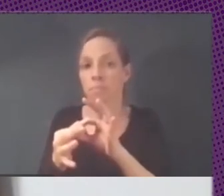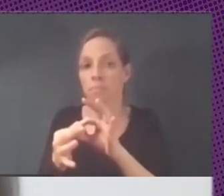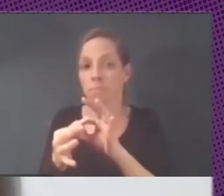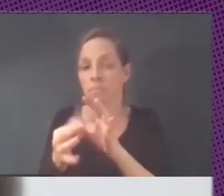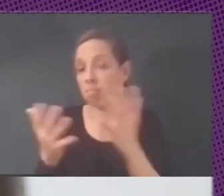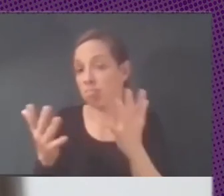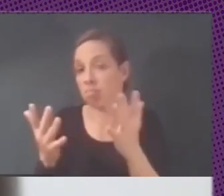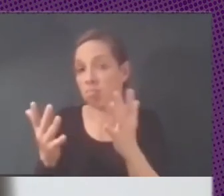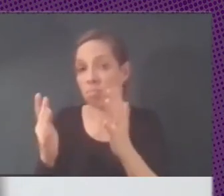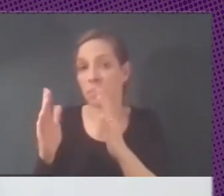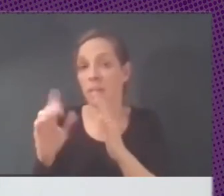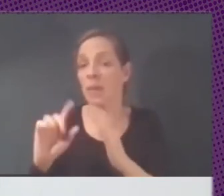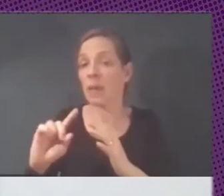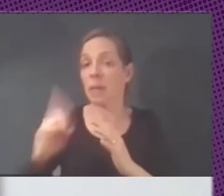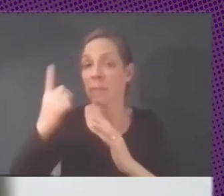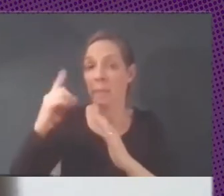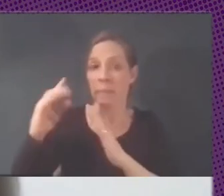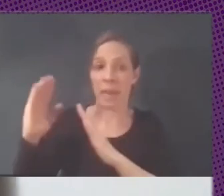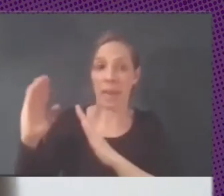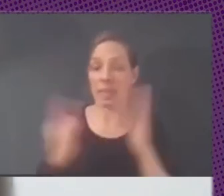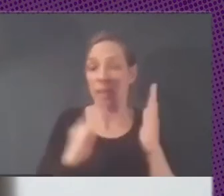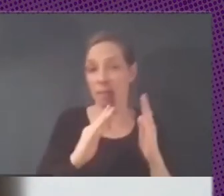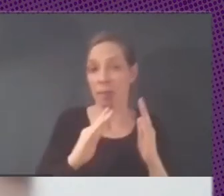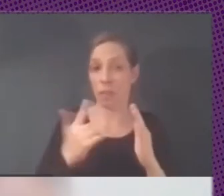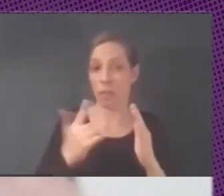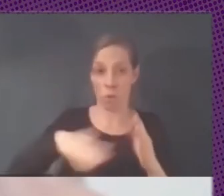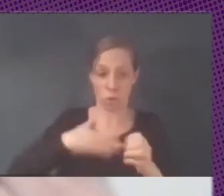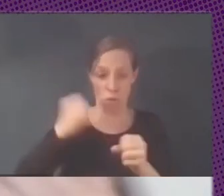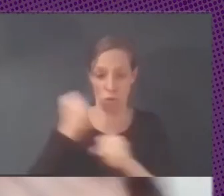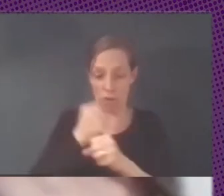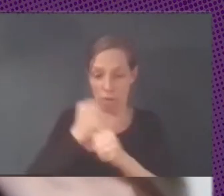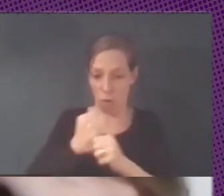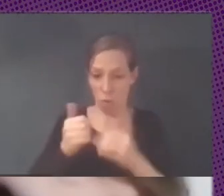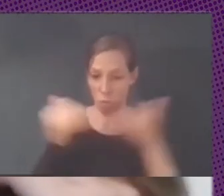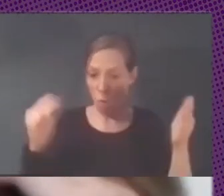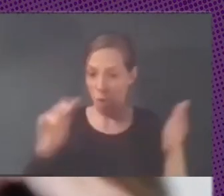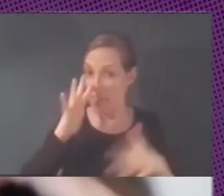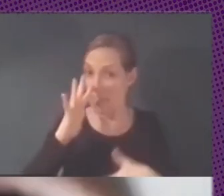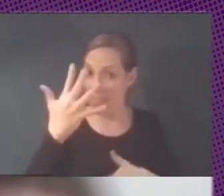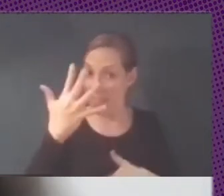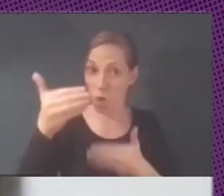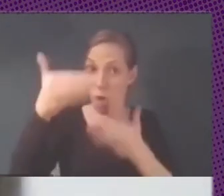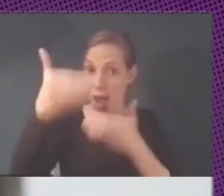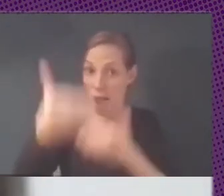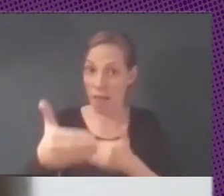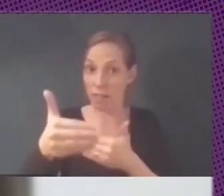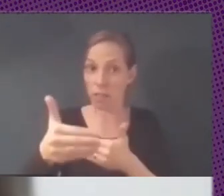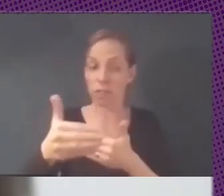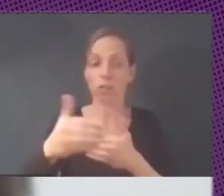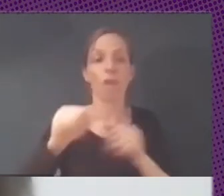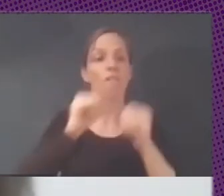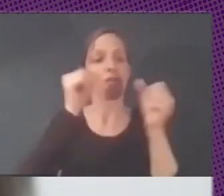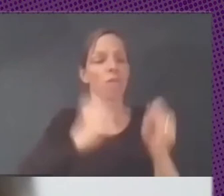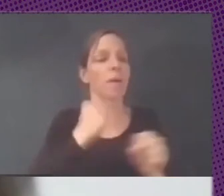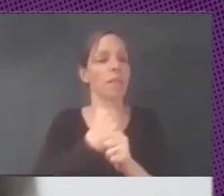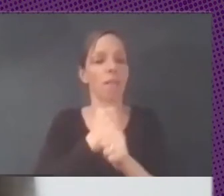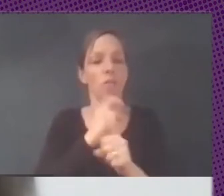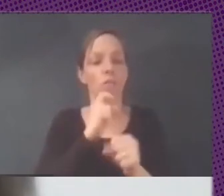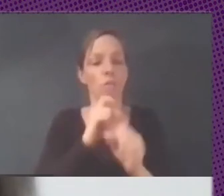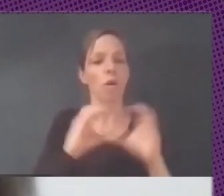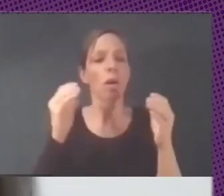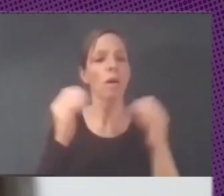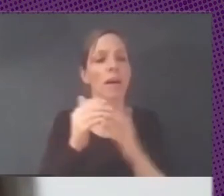decir la primera etapa en los primeros cinco años de nuestro trabajo muy sostenidas en comunidades ecológicas